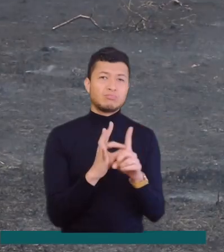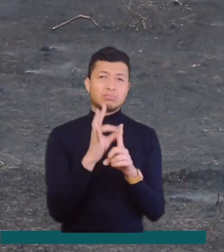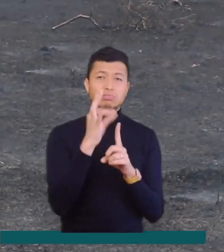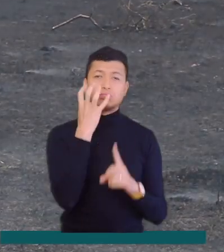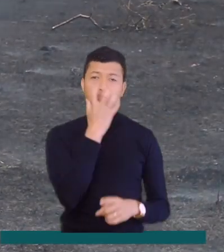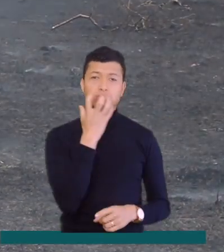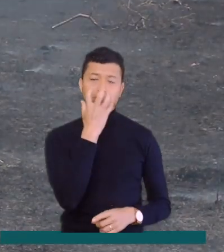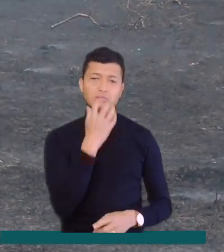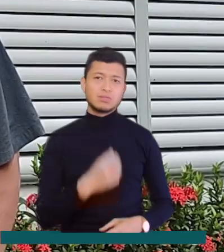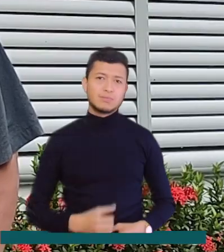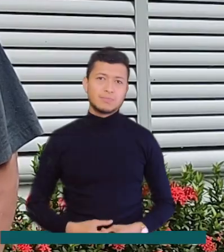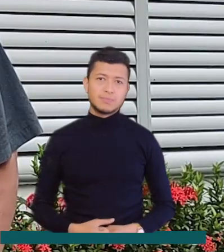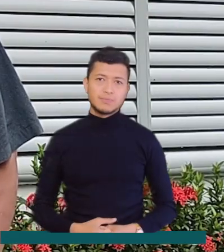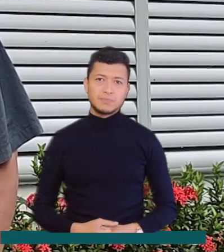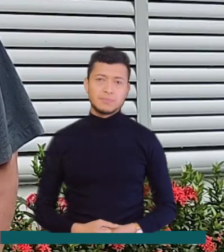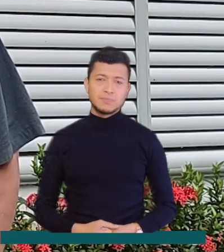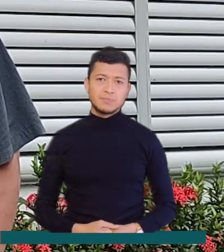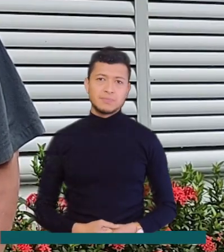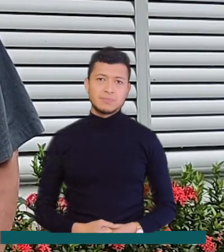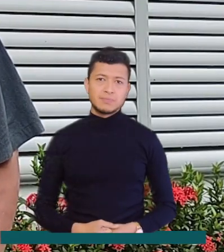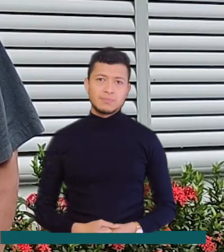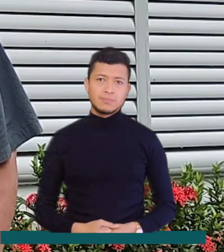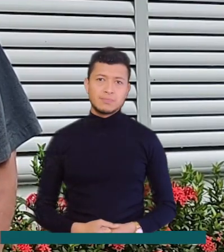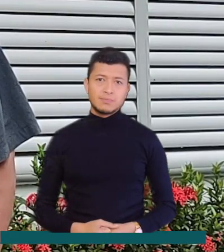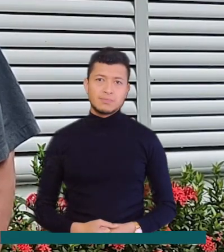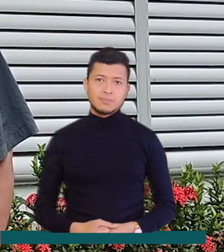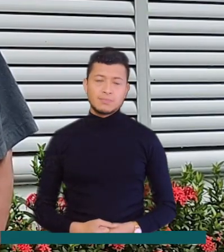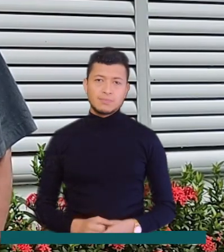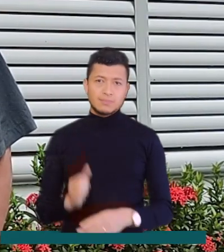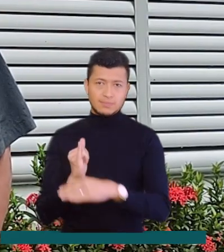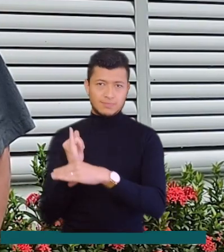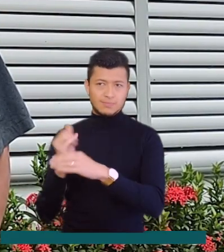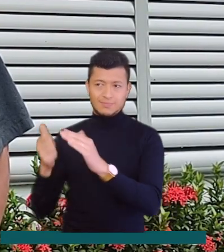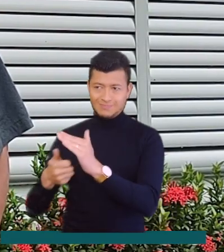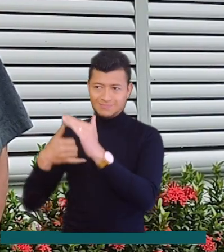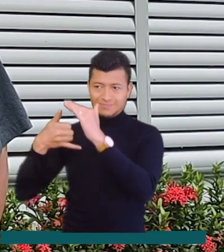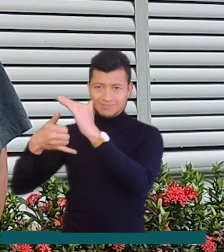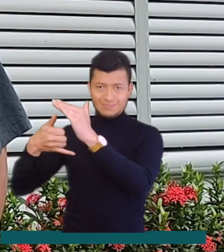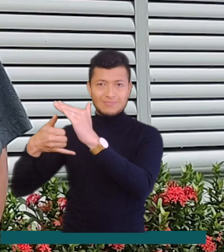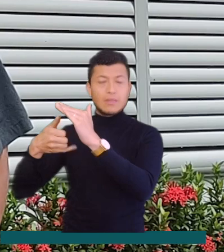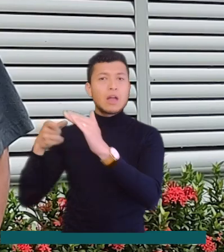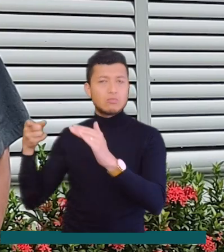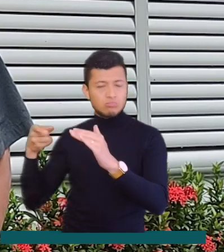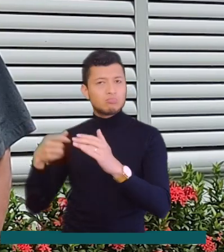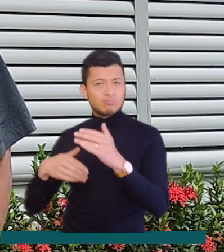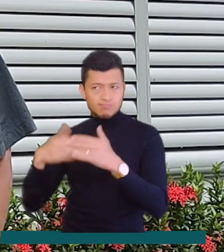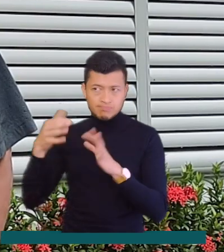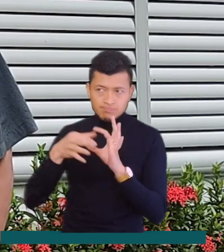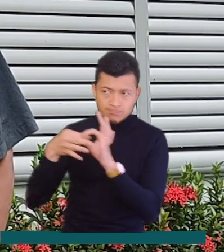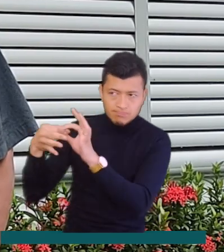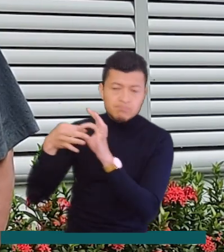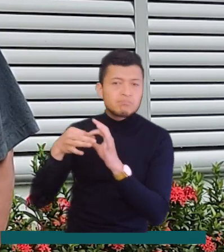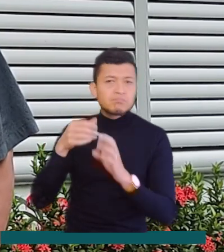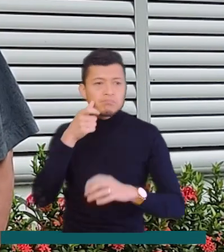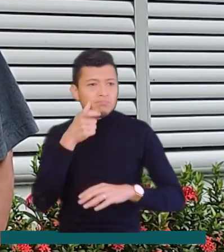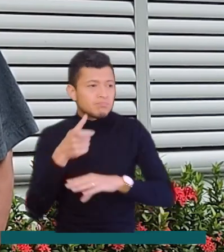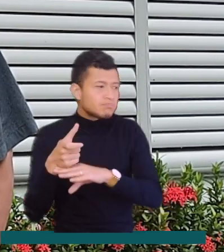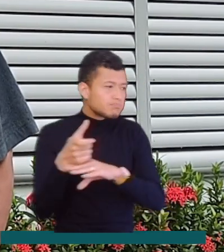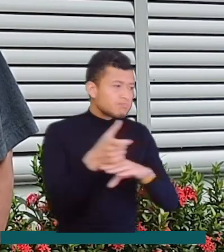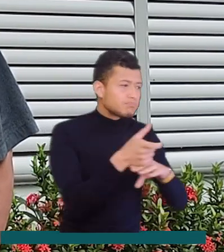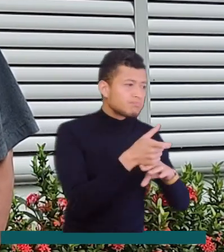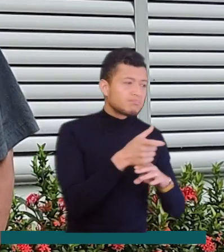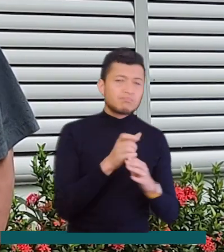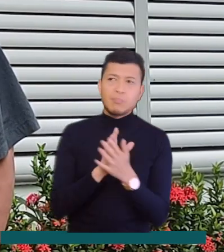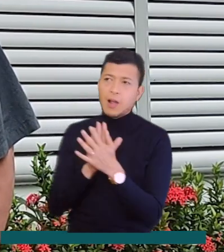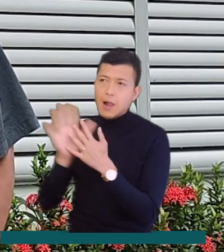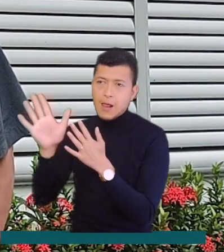temperatura. La corporación tiene un enlace con el IDEAM, a través del cual se hace el monitoreo y